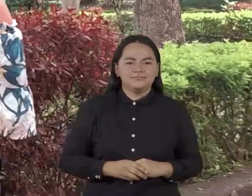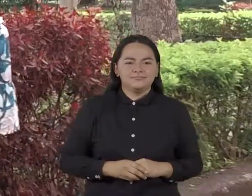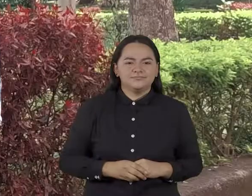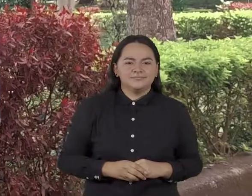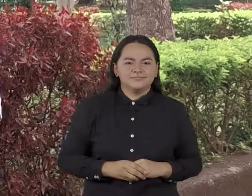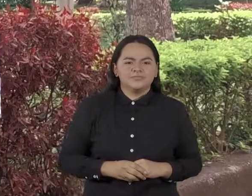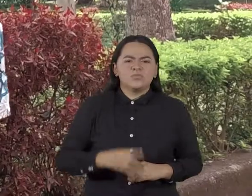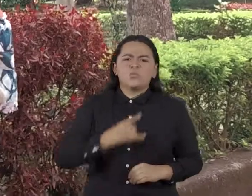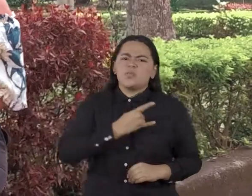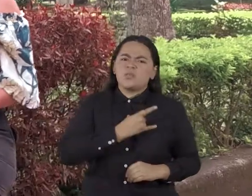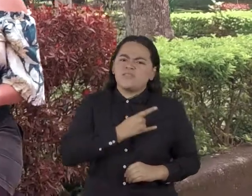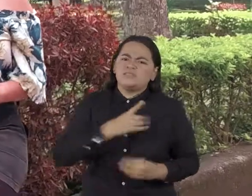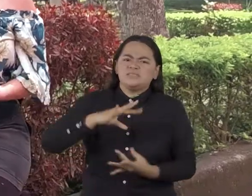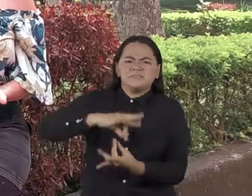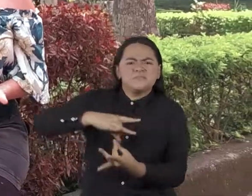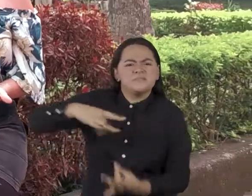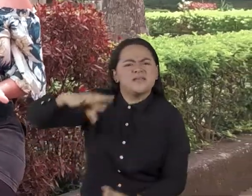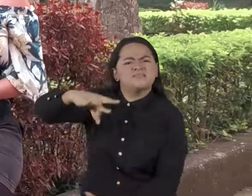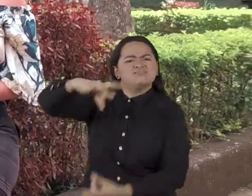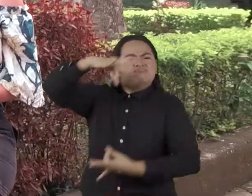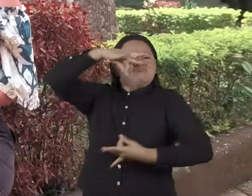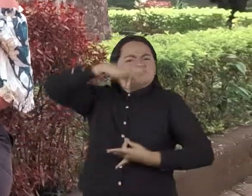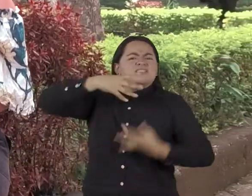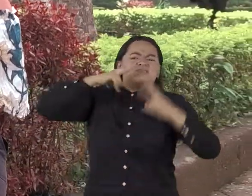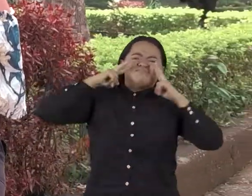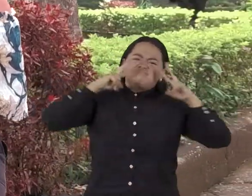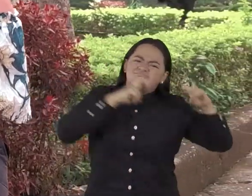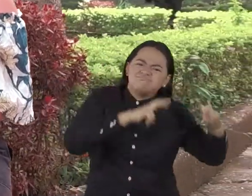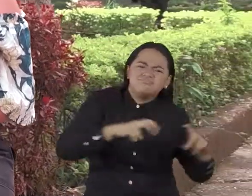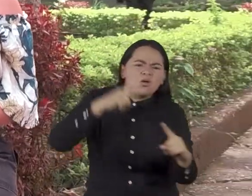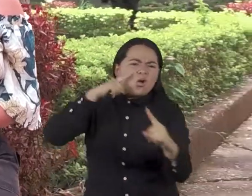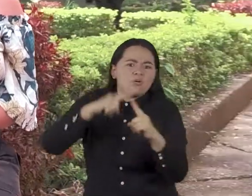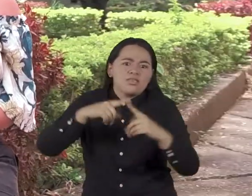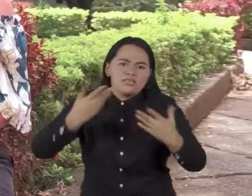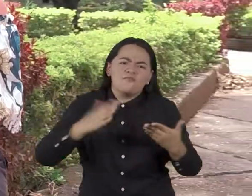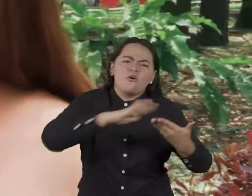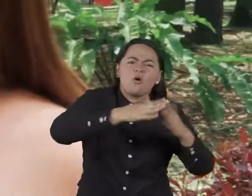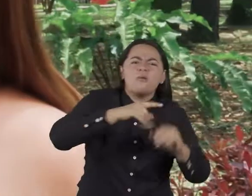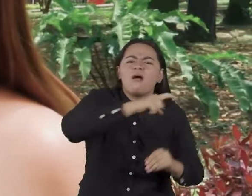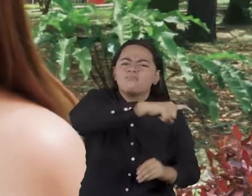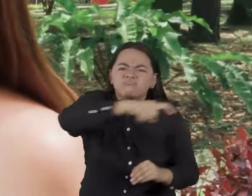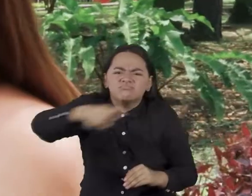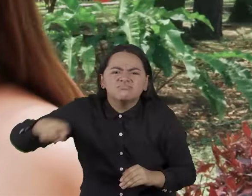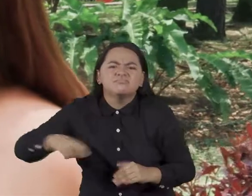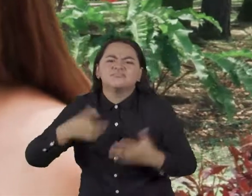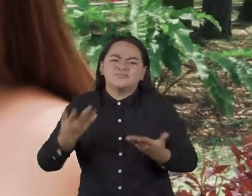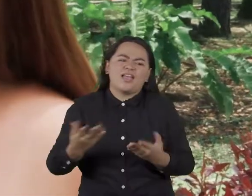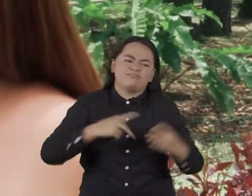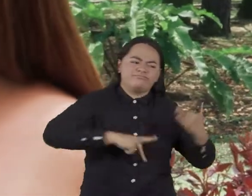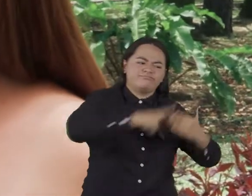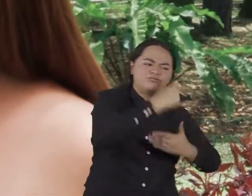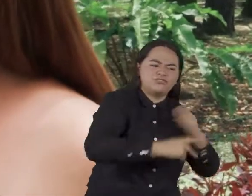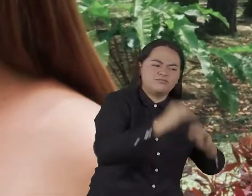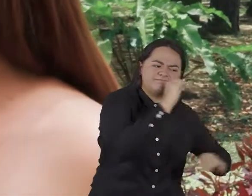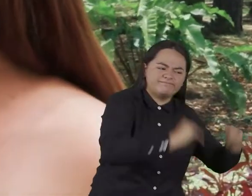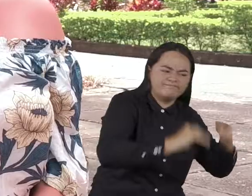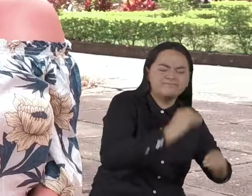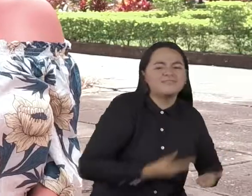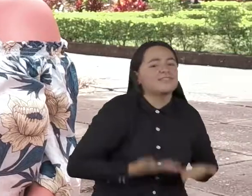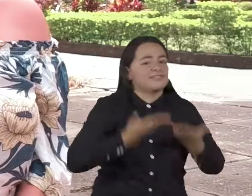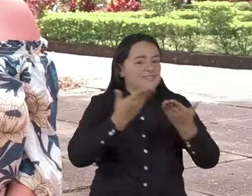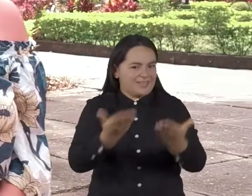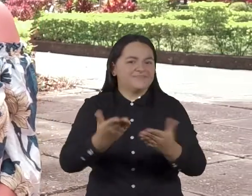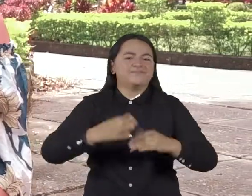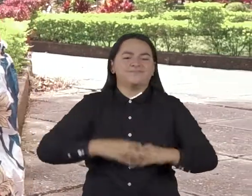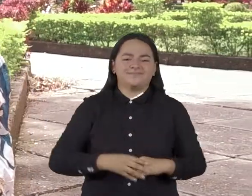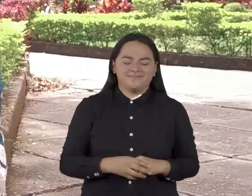contexto, la universidad nos permite generar nuevos saberes a través del espíritu investigativo, desarrollando proyectos coherentes y pertinentes a